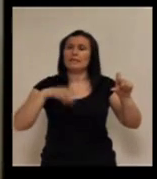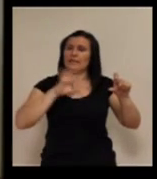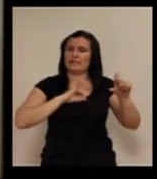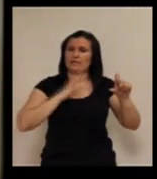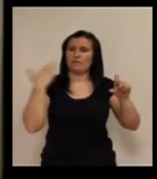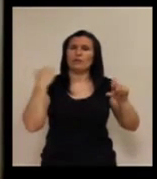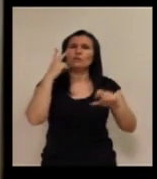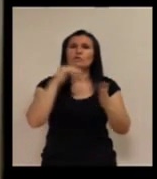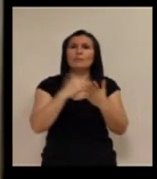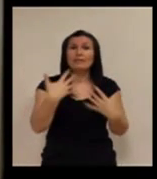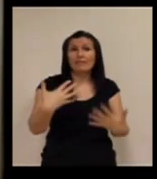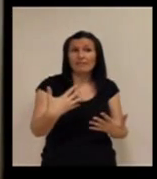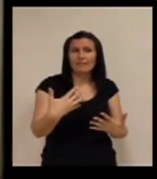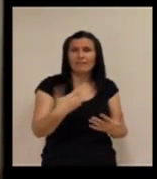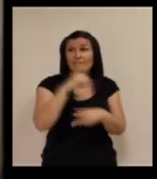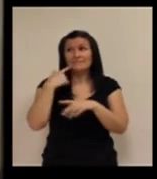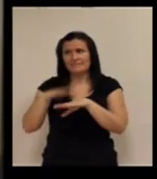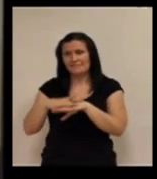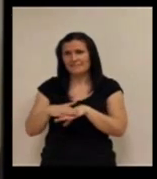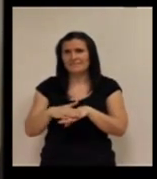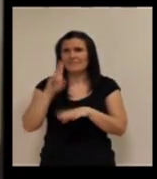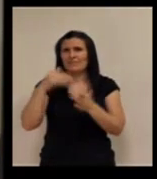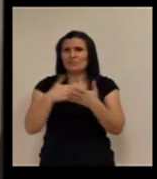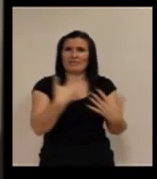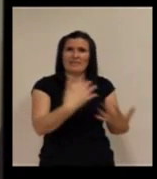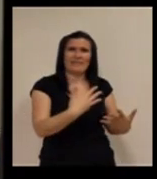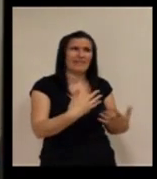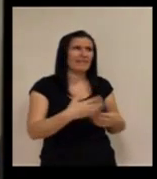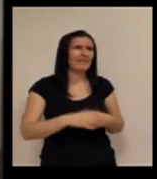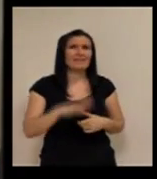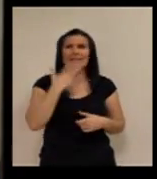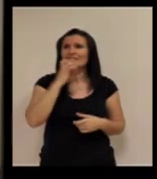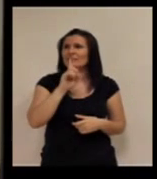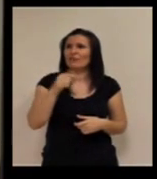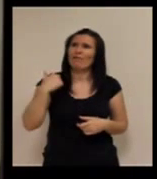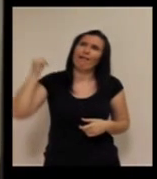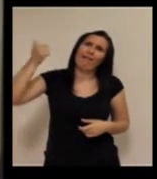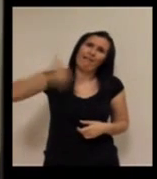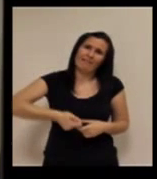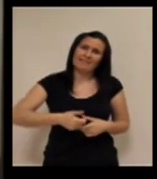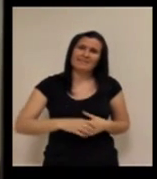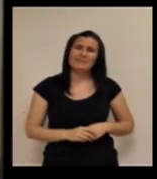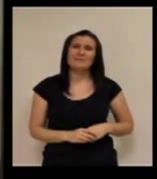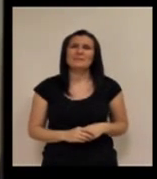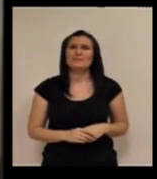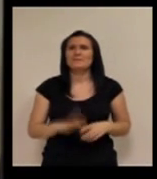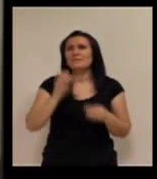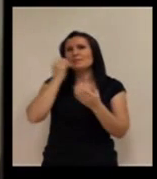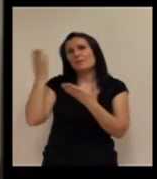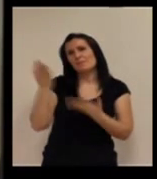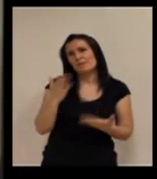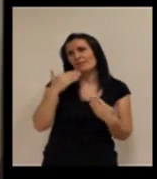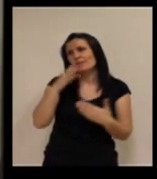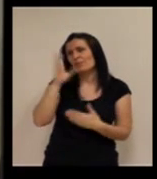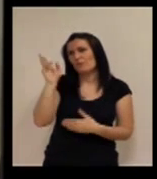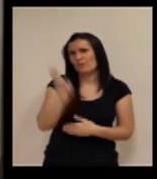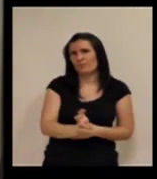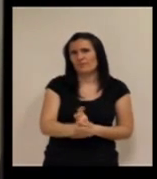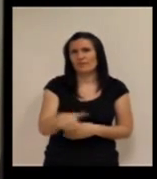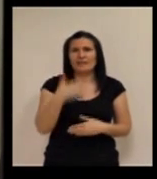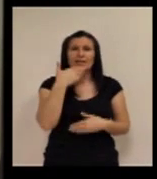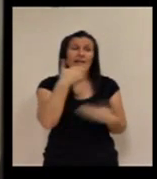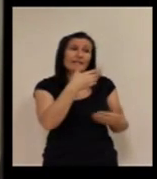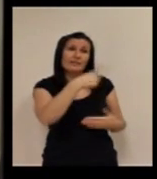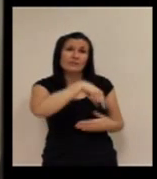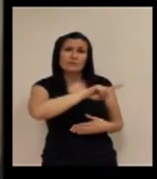enero del 2010, perdona. De 2010, con los partes de... Si no vaya carrerón, Sí. Bueno, bienvenido y gracias por estar aquí. Gracias